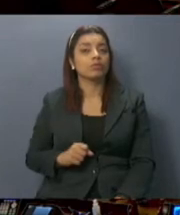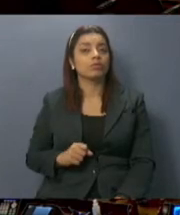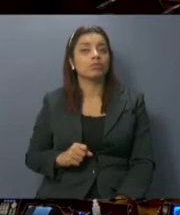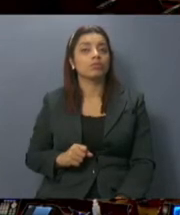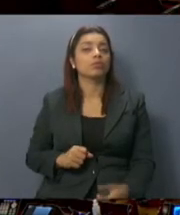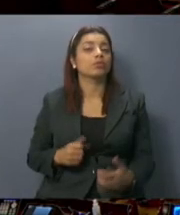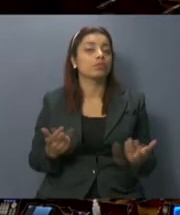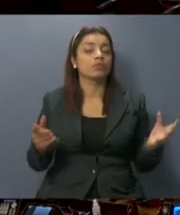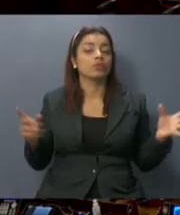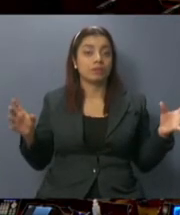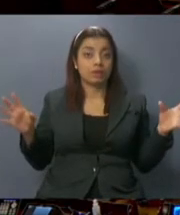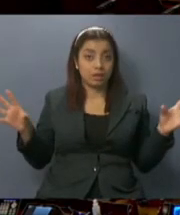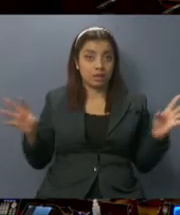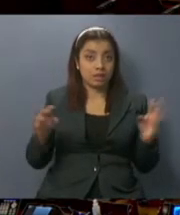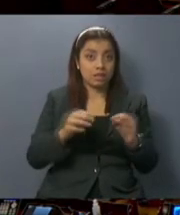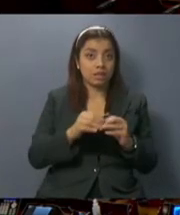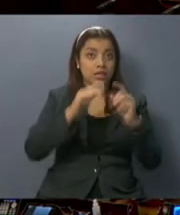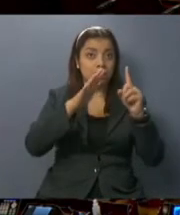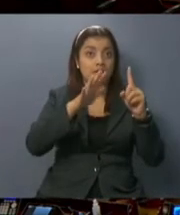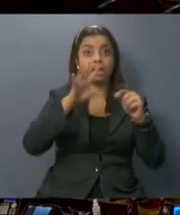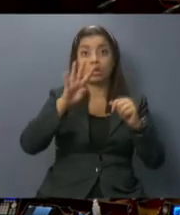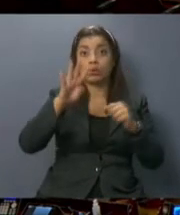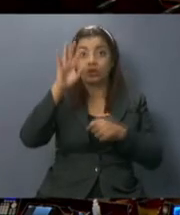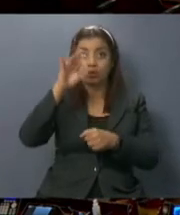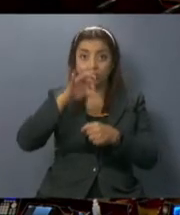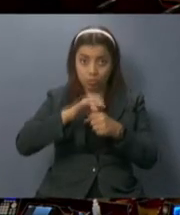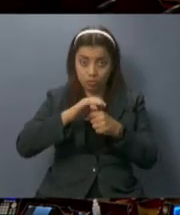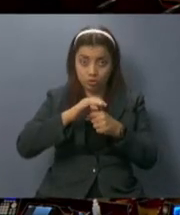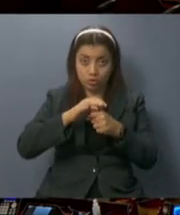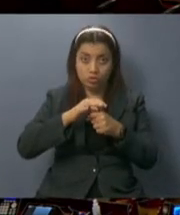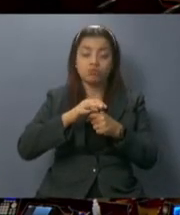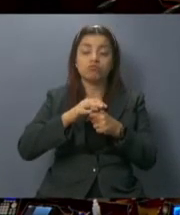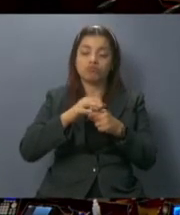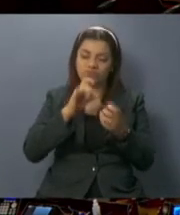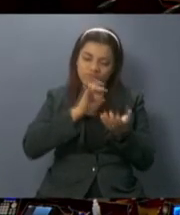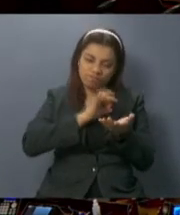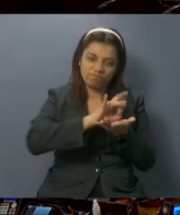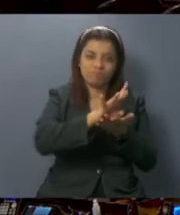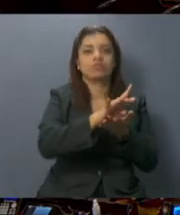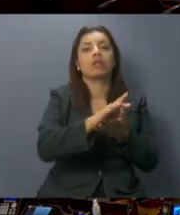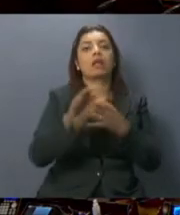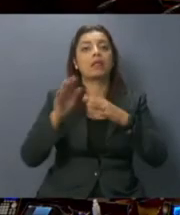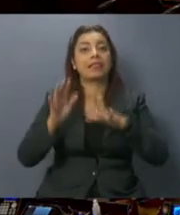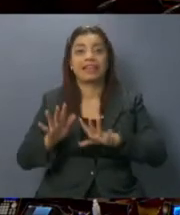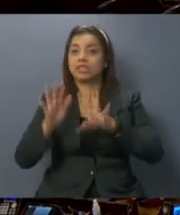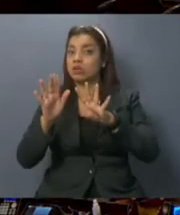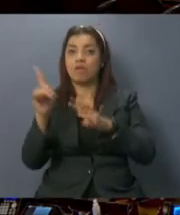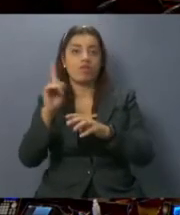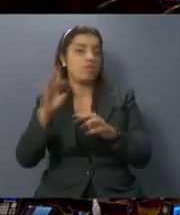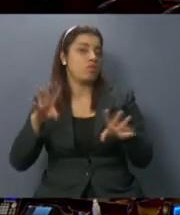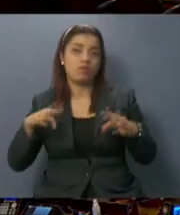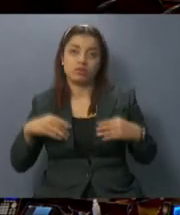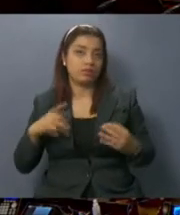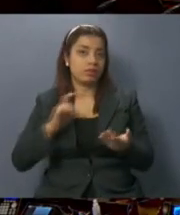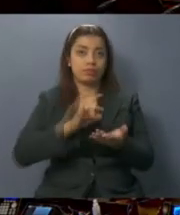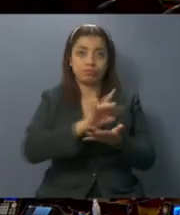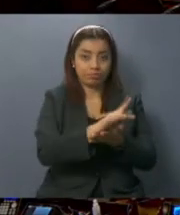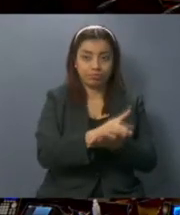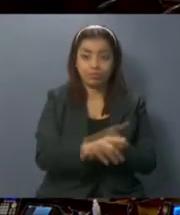Con 64 votos a favor, 19 en contra, uno ausente.